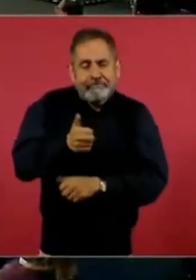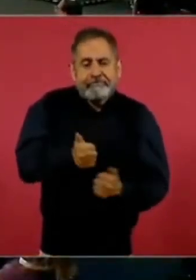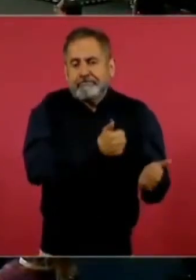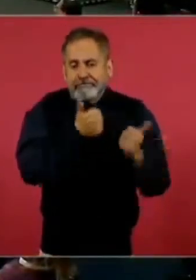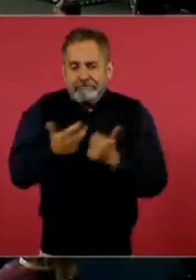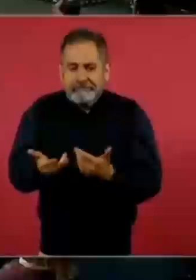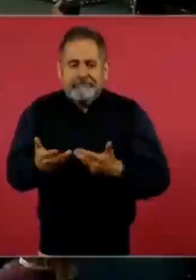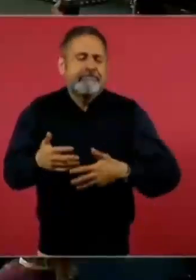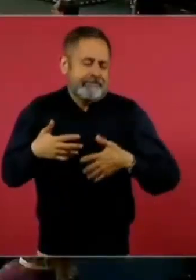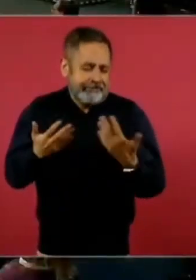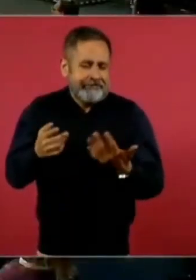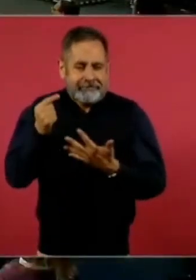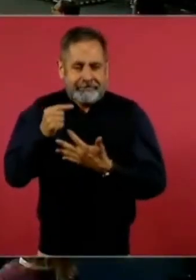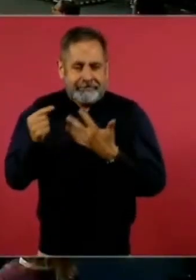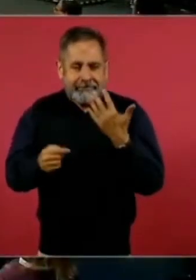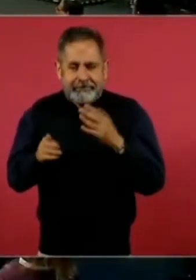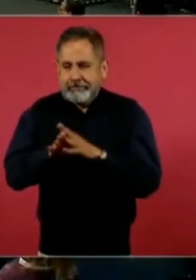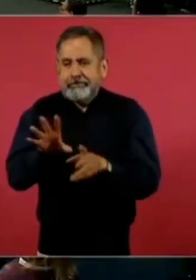pues se tiene,